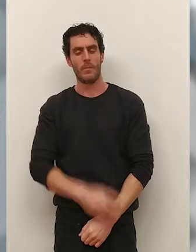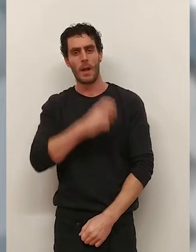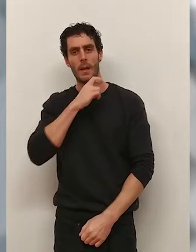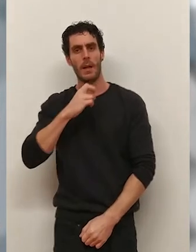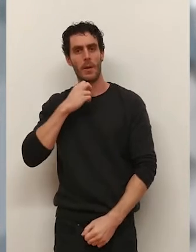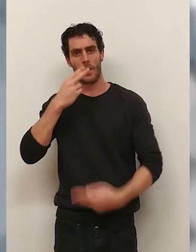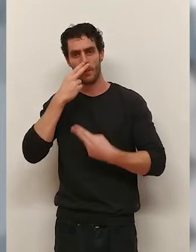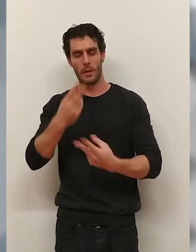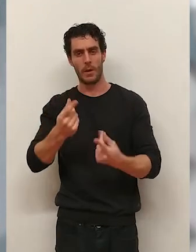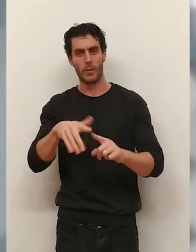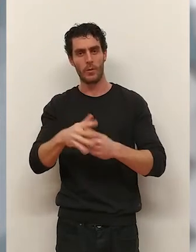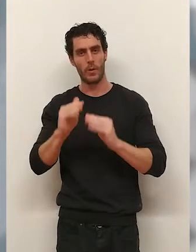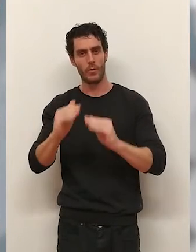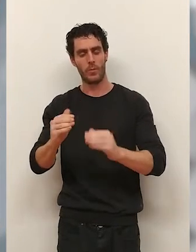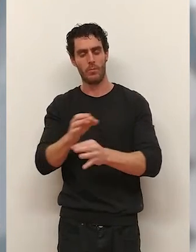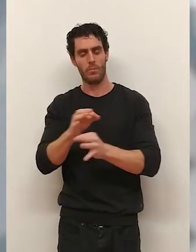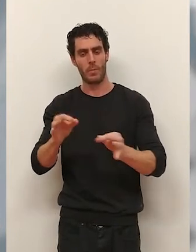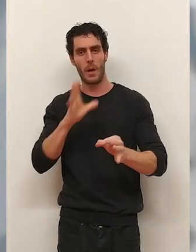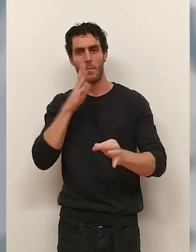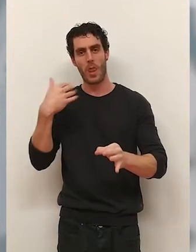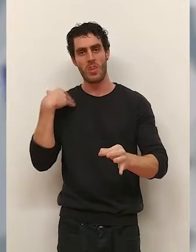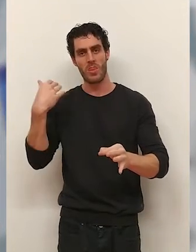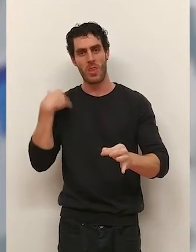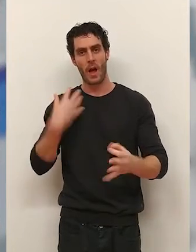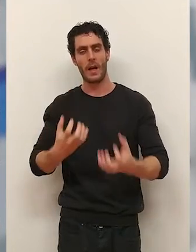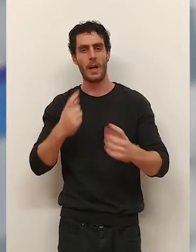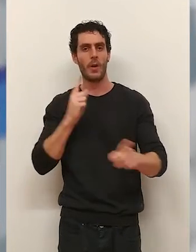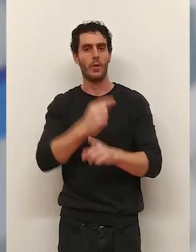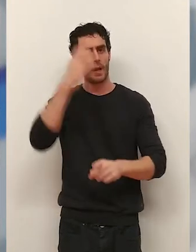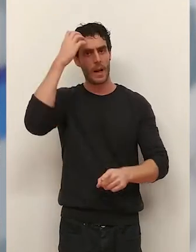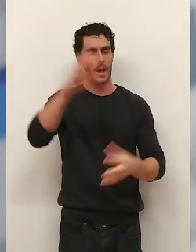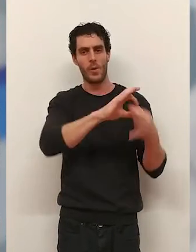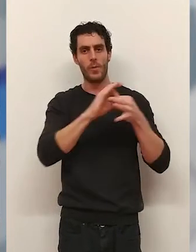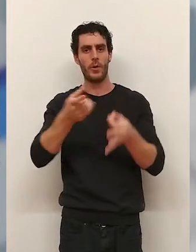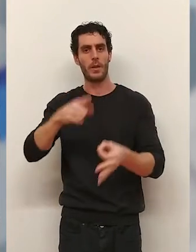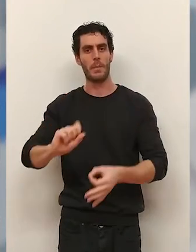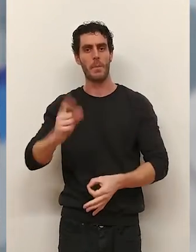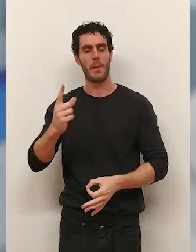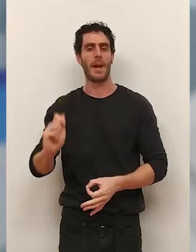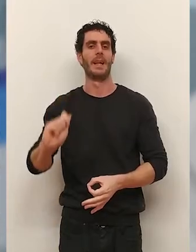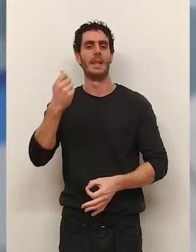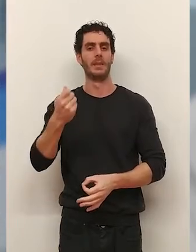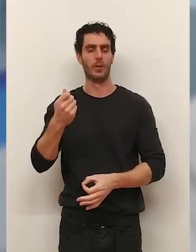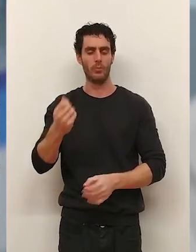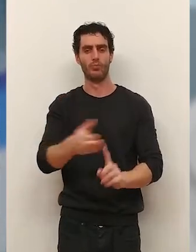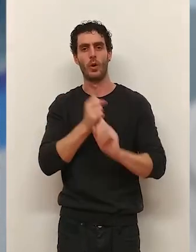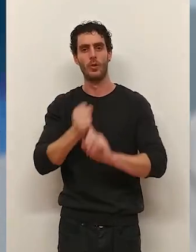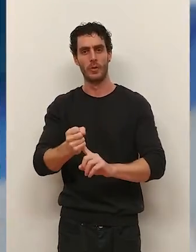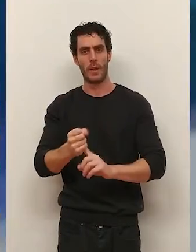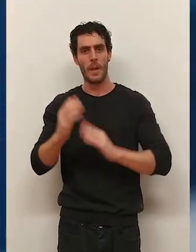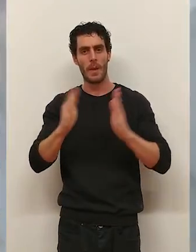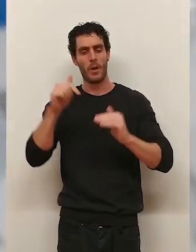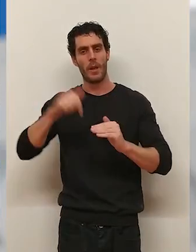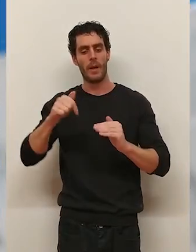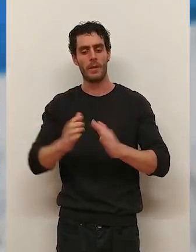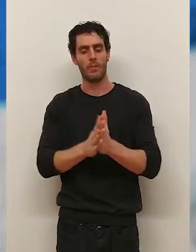El Calahorra visita Logroño en un buen momento porque viene de ganar en casa al Real Unión y de sumar así su primer triunfo de la temporada en la planilla.